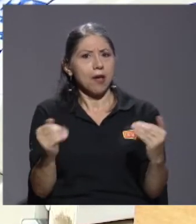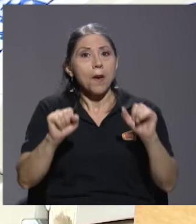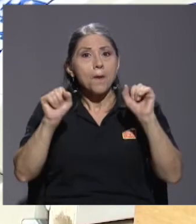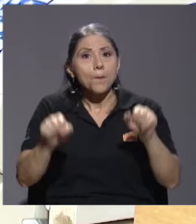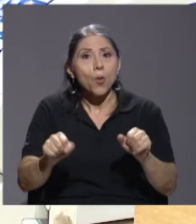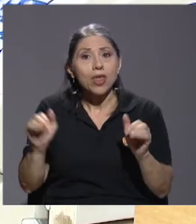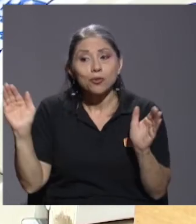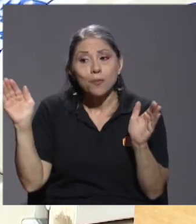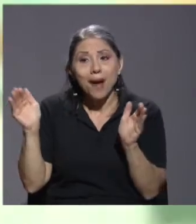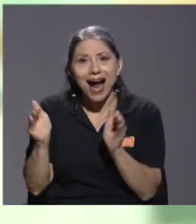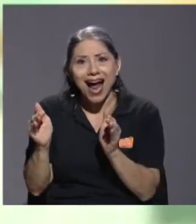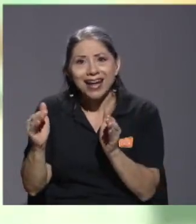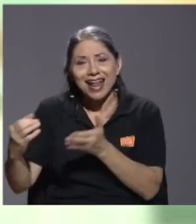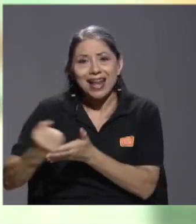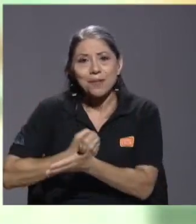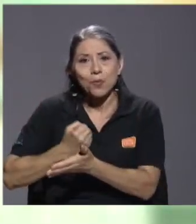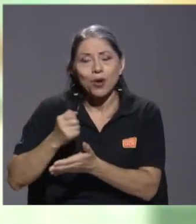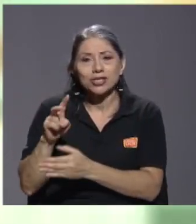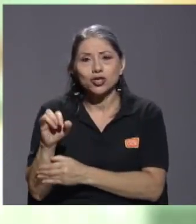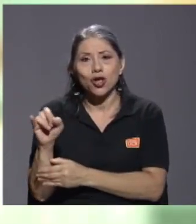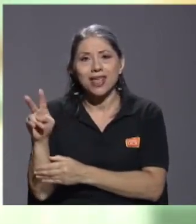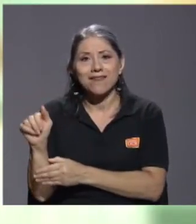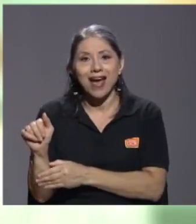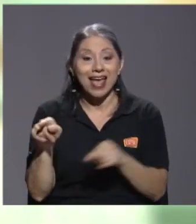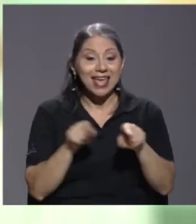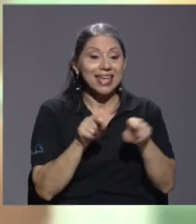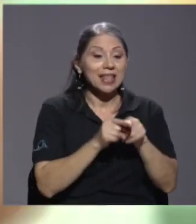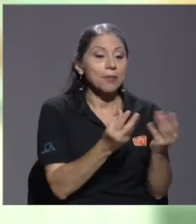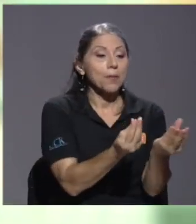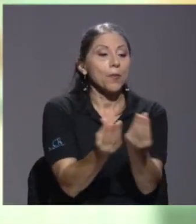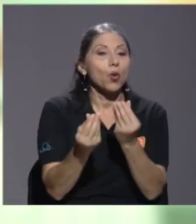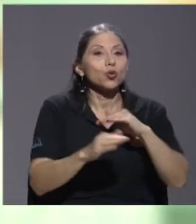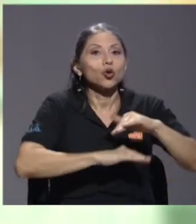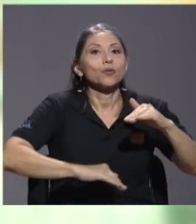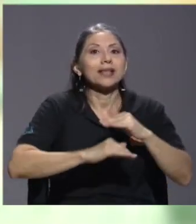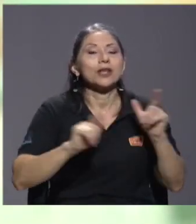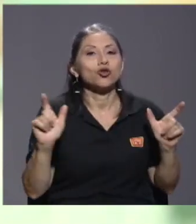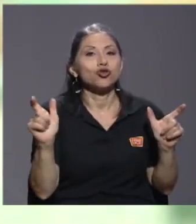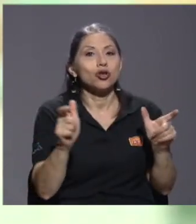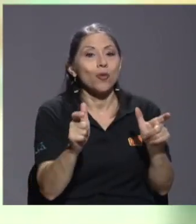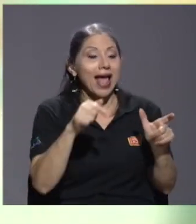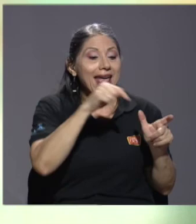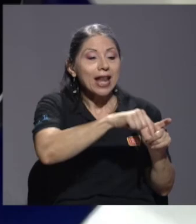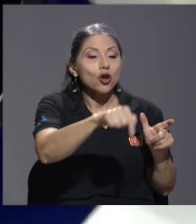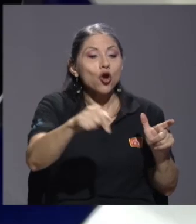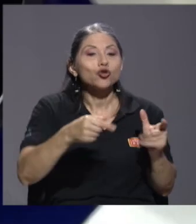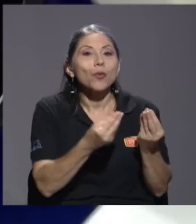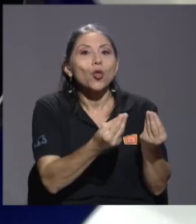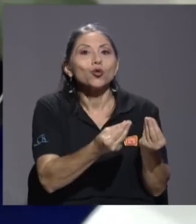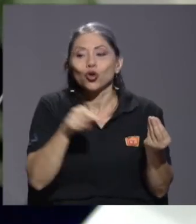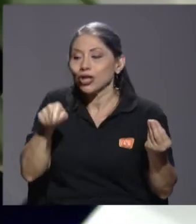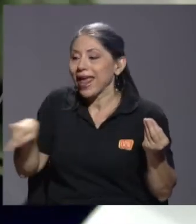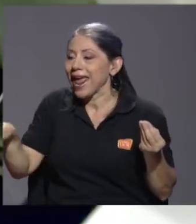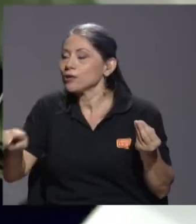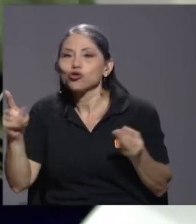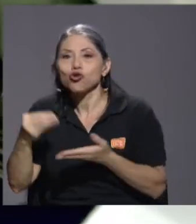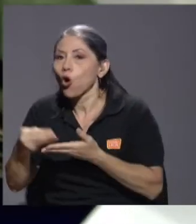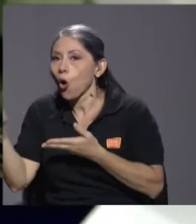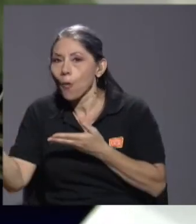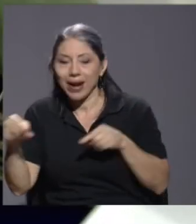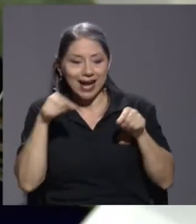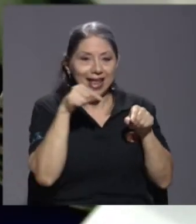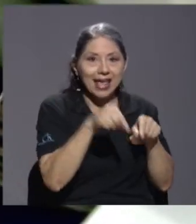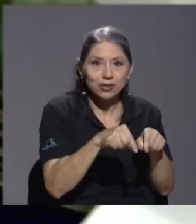agregado y reducir la canasta básica tributaria quitando los productos que no son consumidos por los hogares de menores